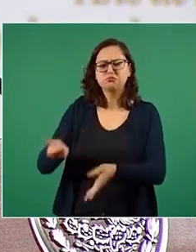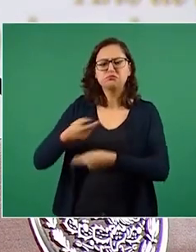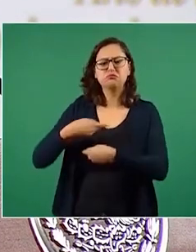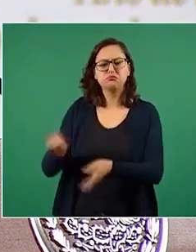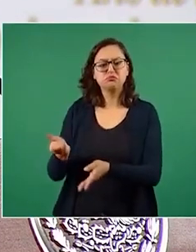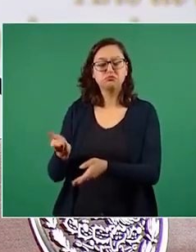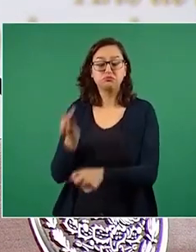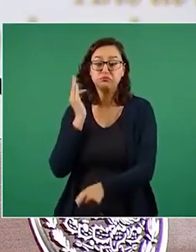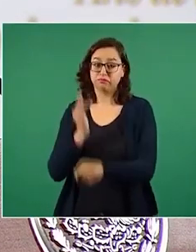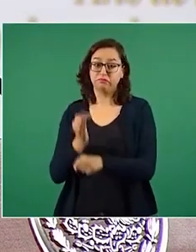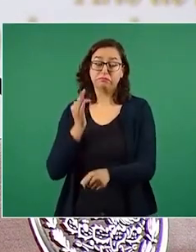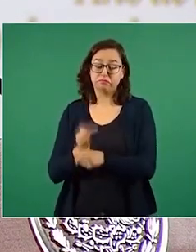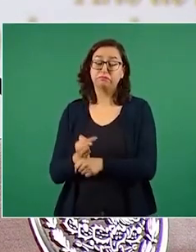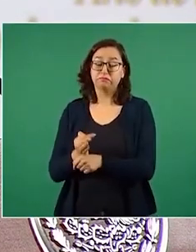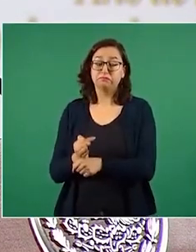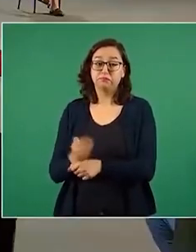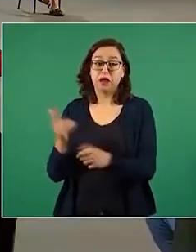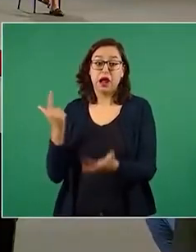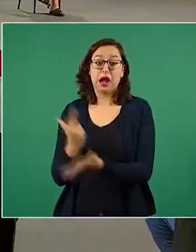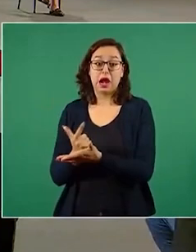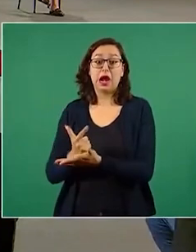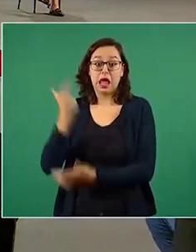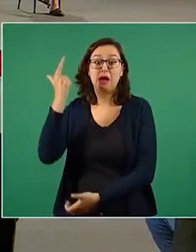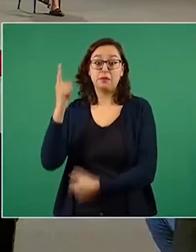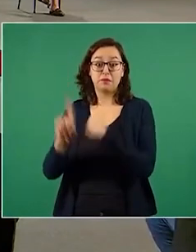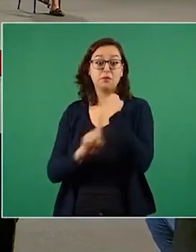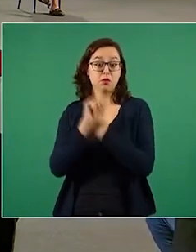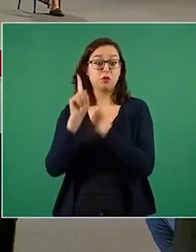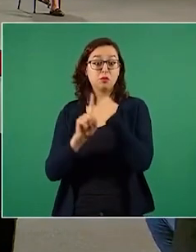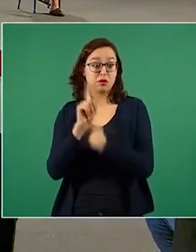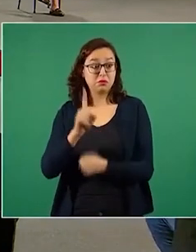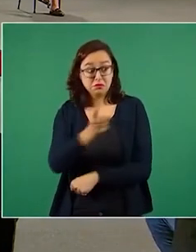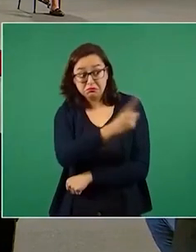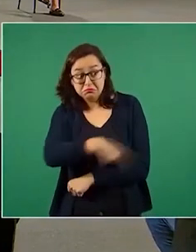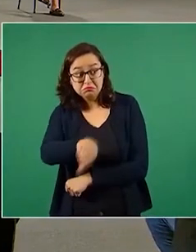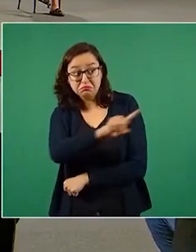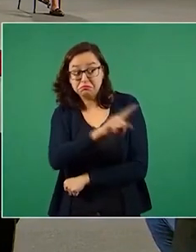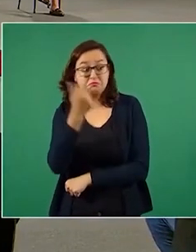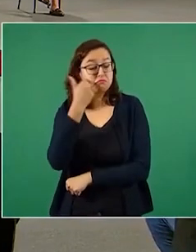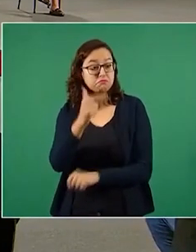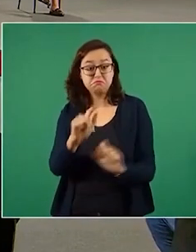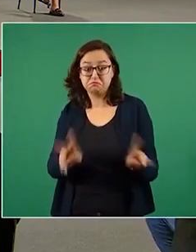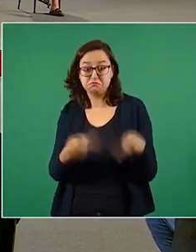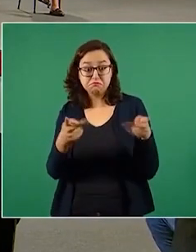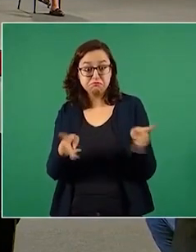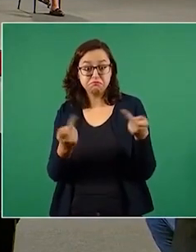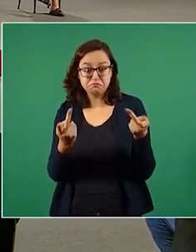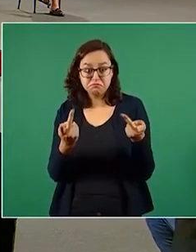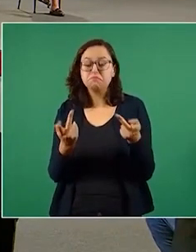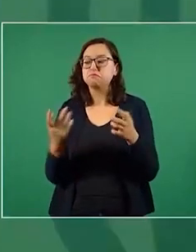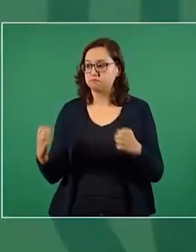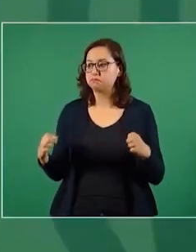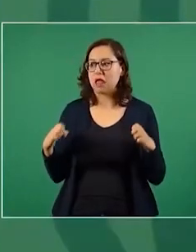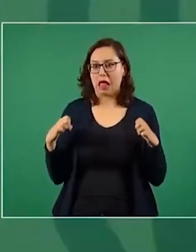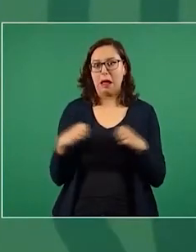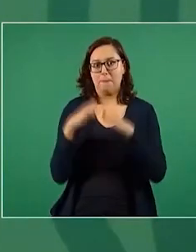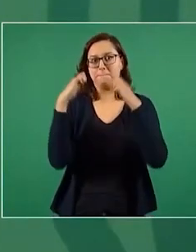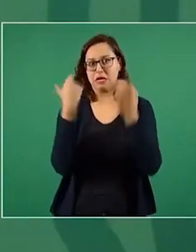emergencia. Eso es lo primero que quiero transmitirle a la gente.